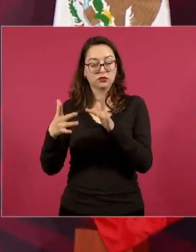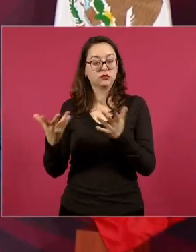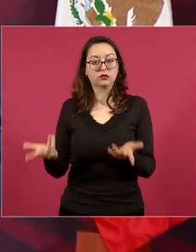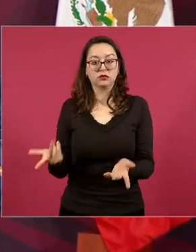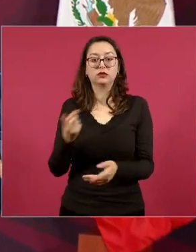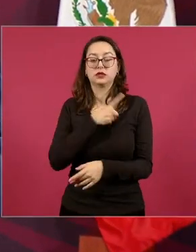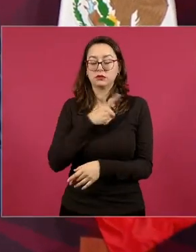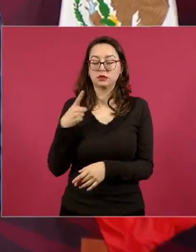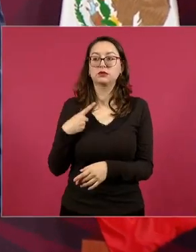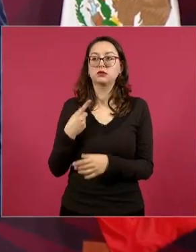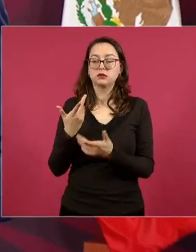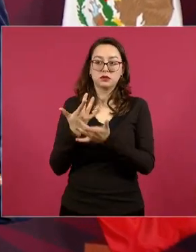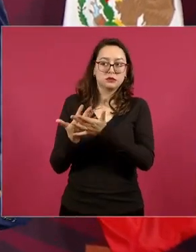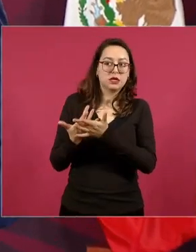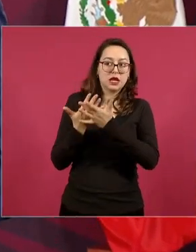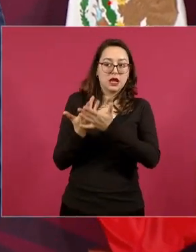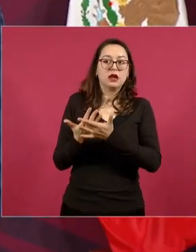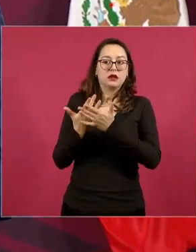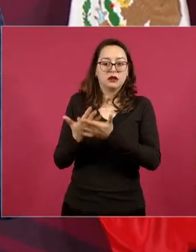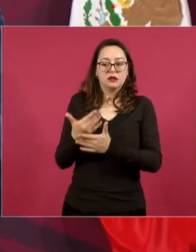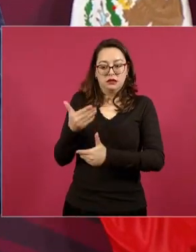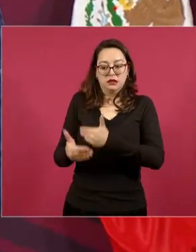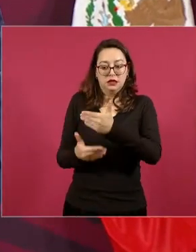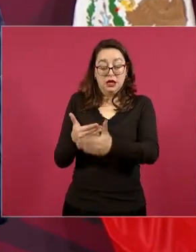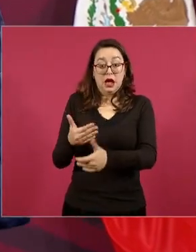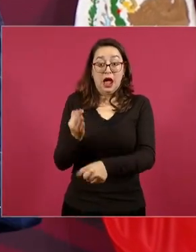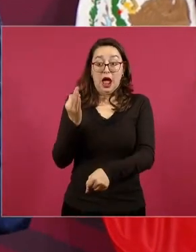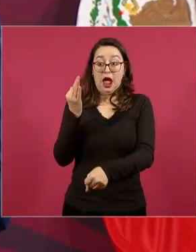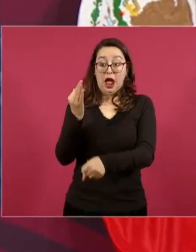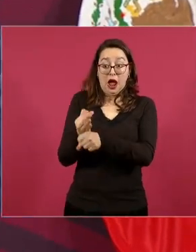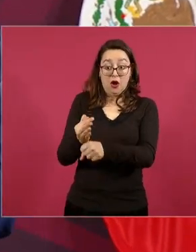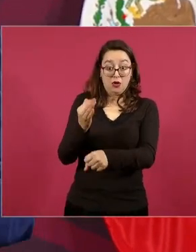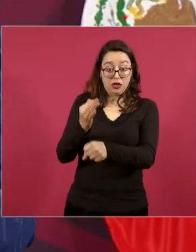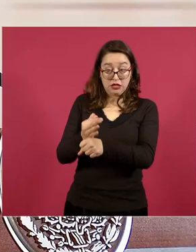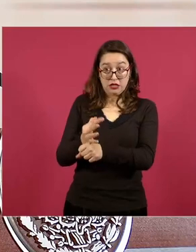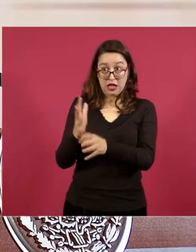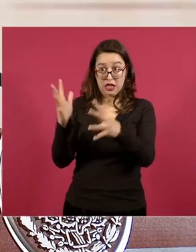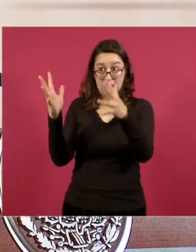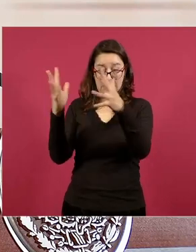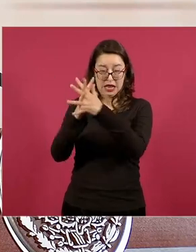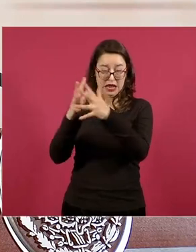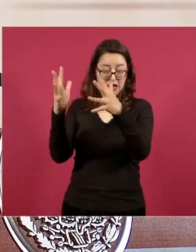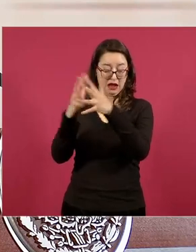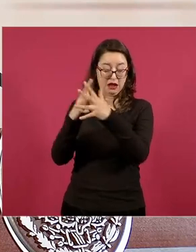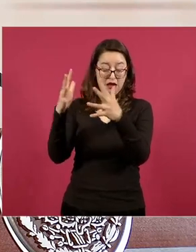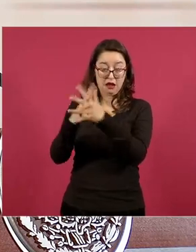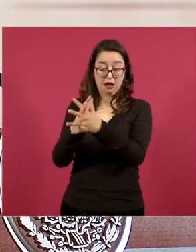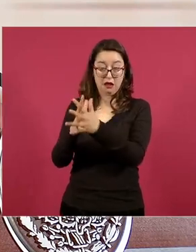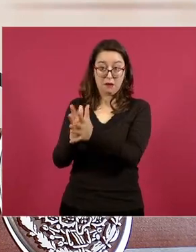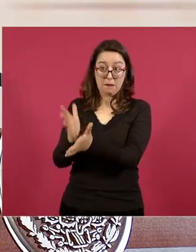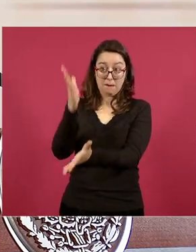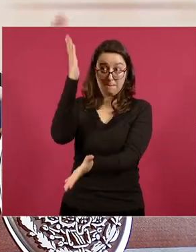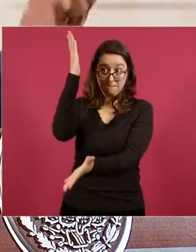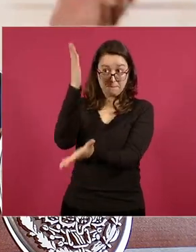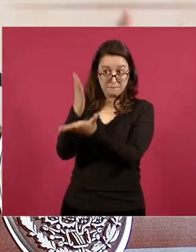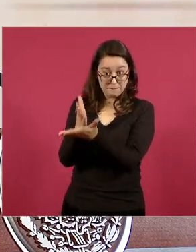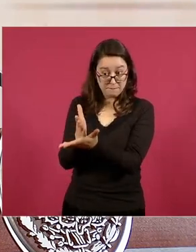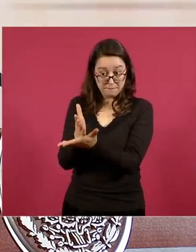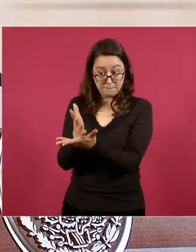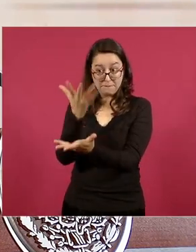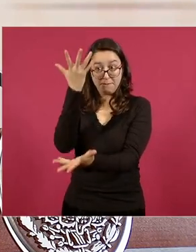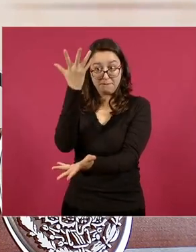que ya se haya iniciado esta